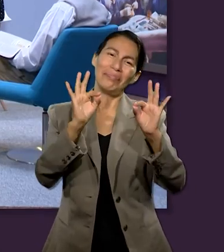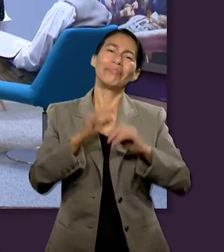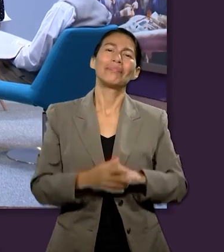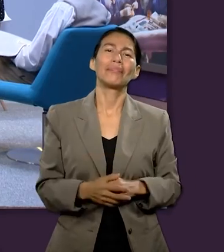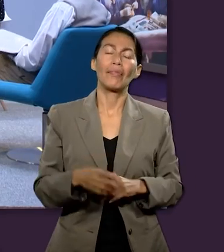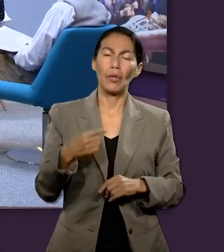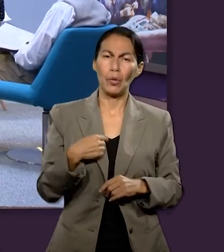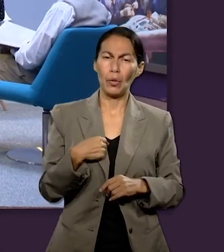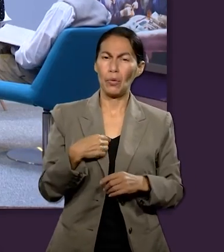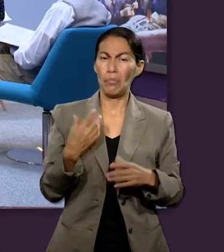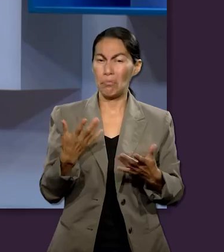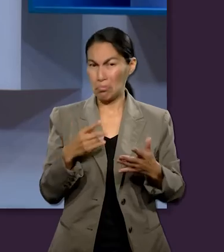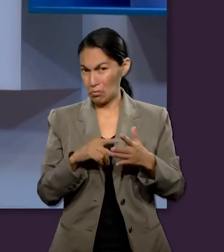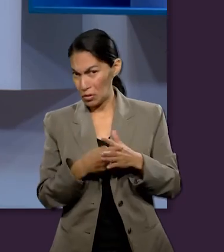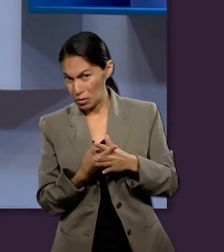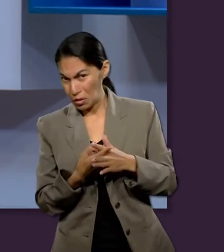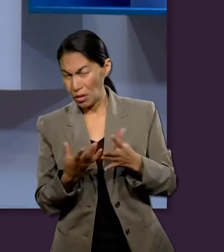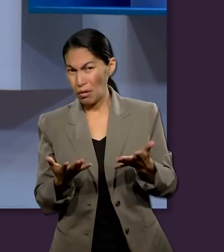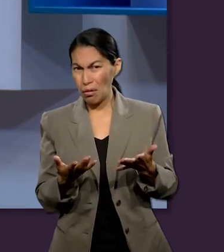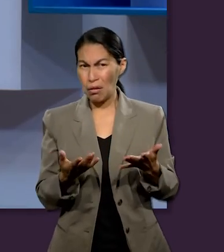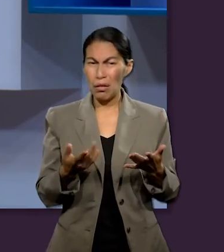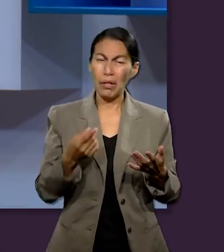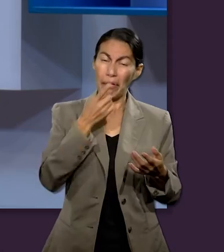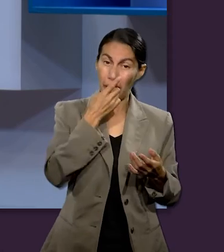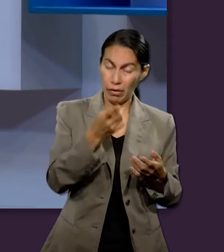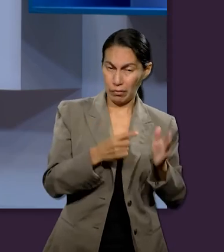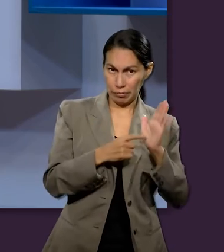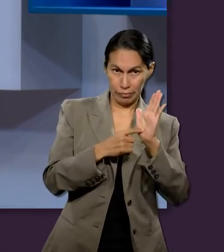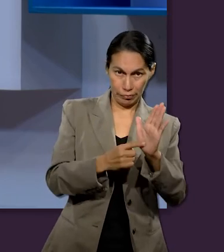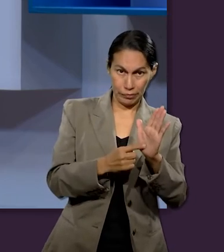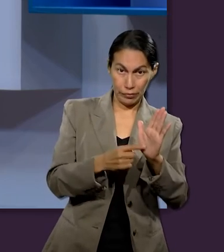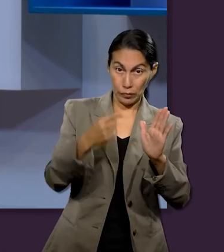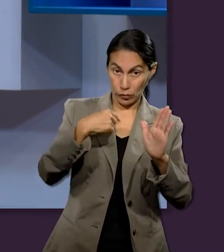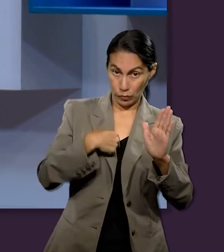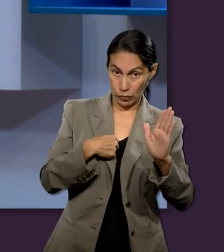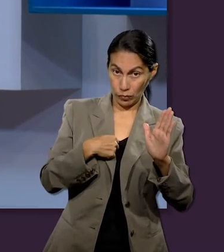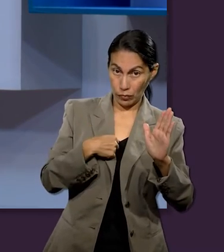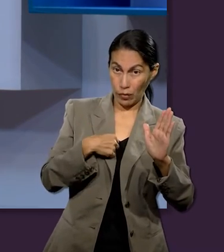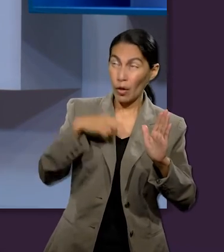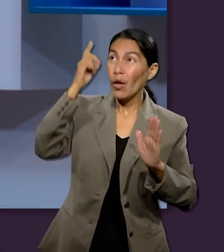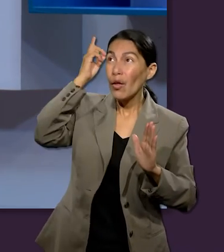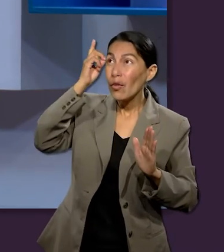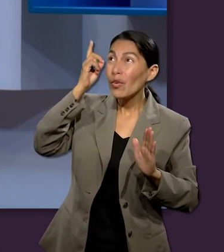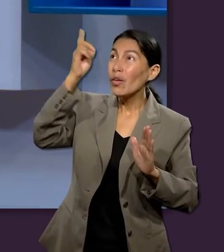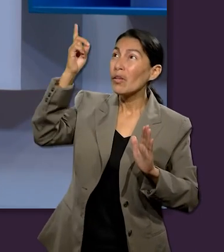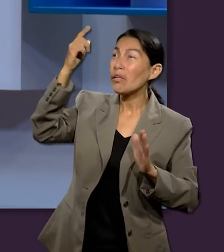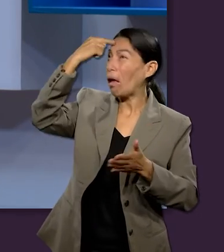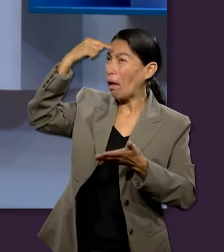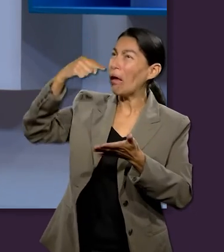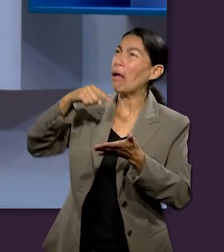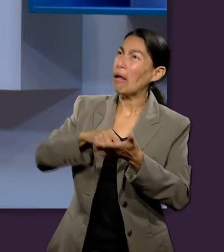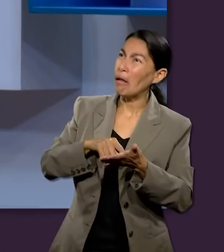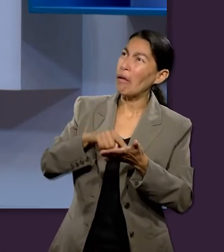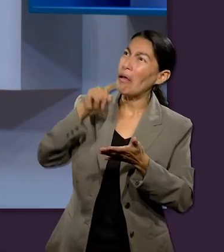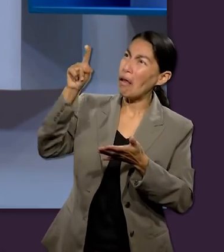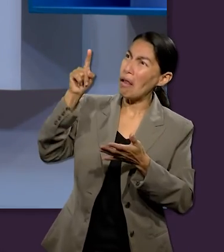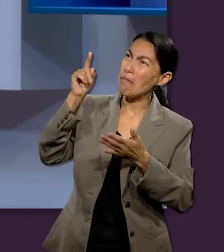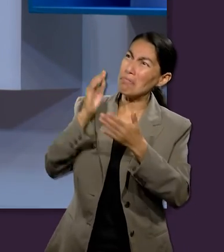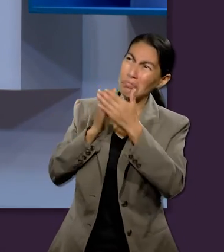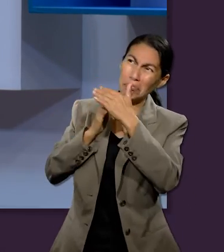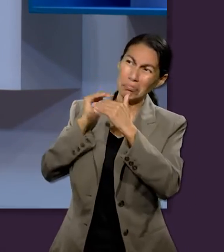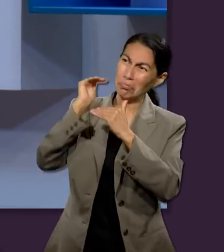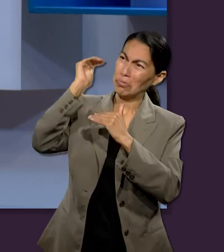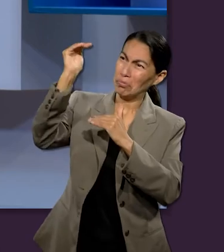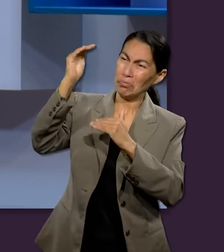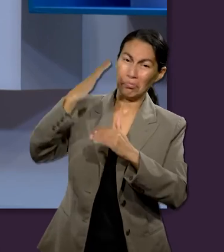cosmovisión en mi caso la empecé por mi metafísica y declaré así creo en un Dios